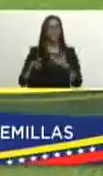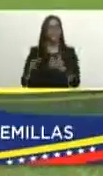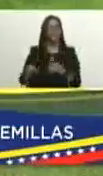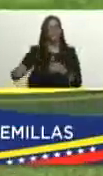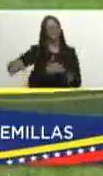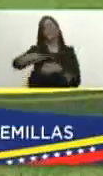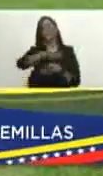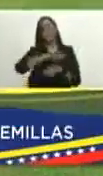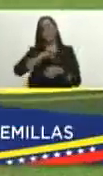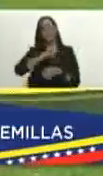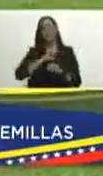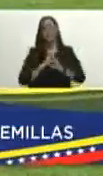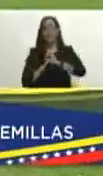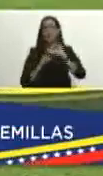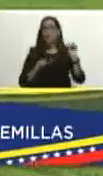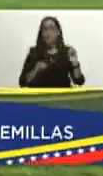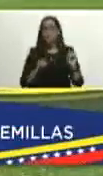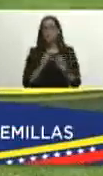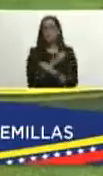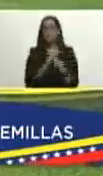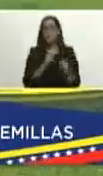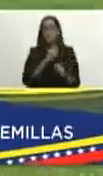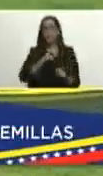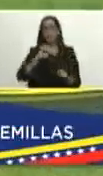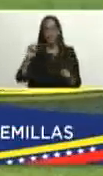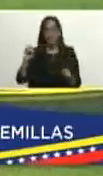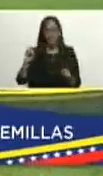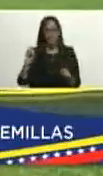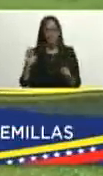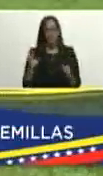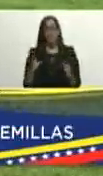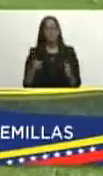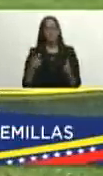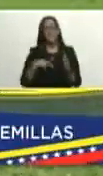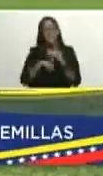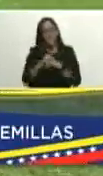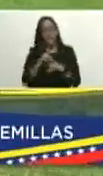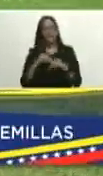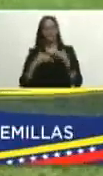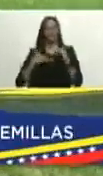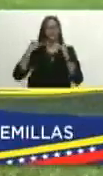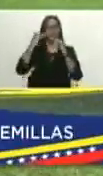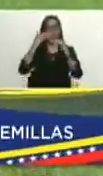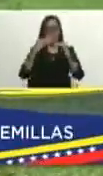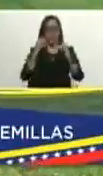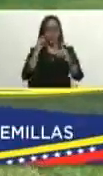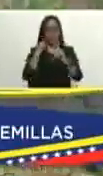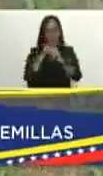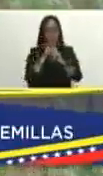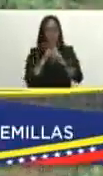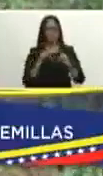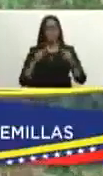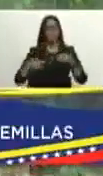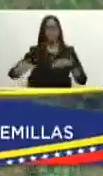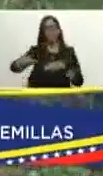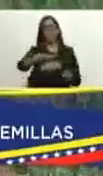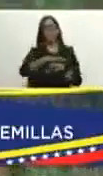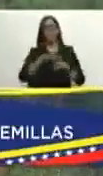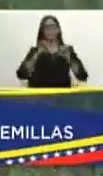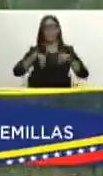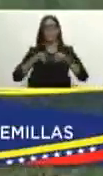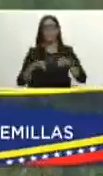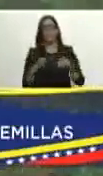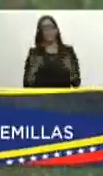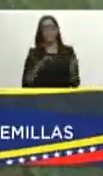y terminan en los llanos orientales vamos a superar la meta del año pasado con una superficie de siembra de